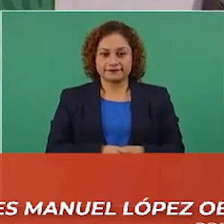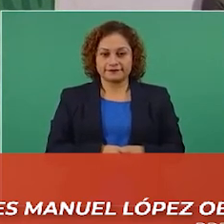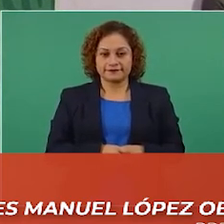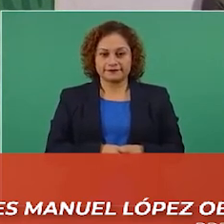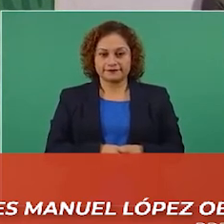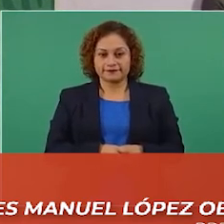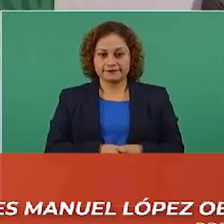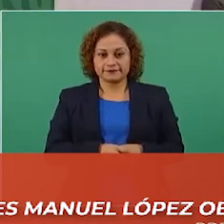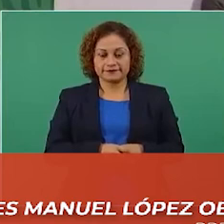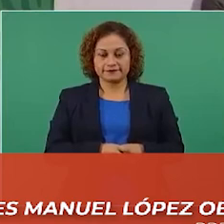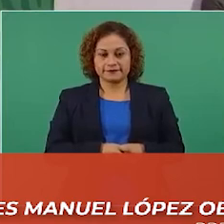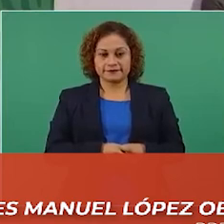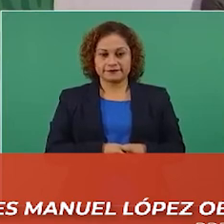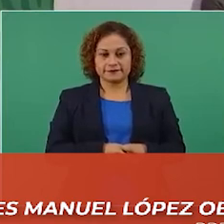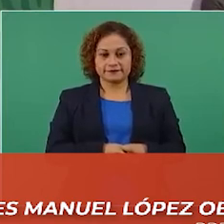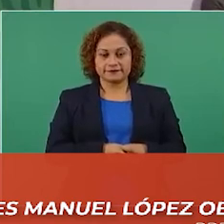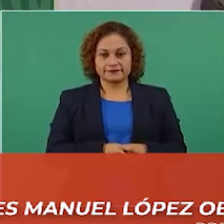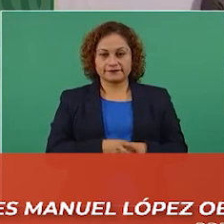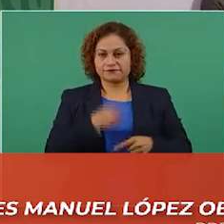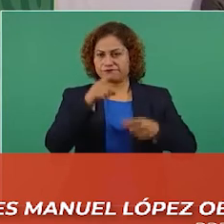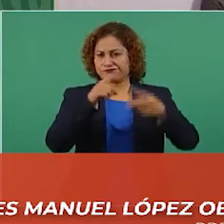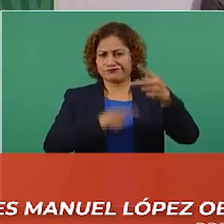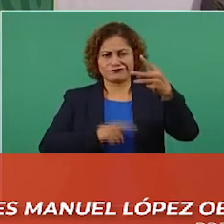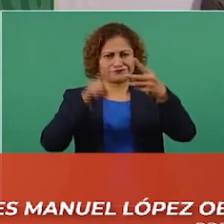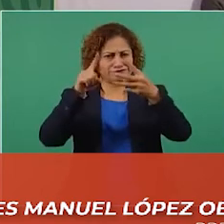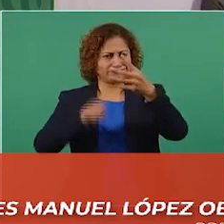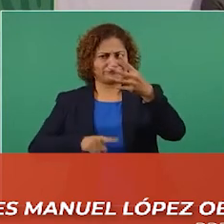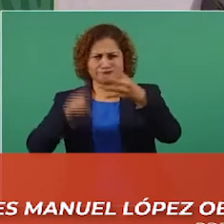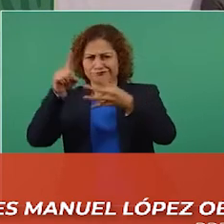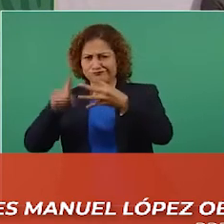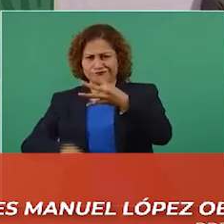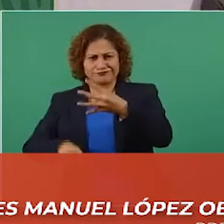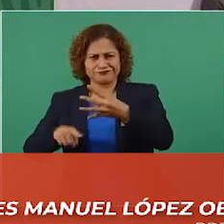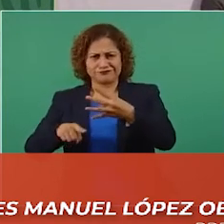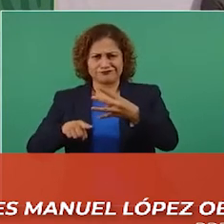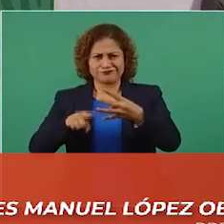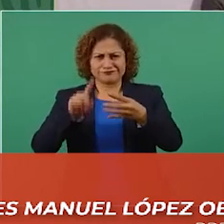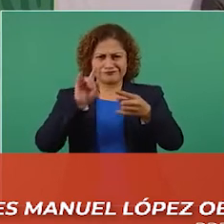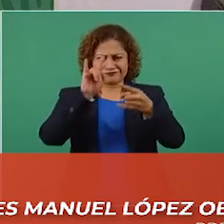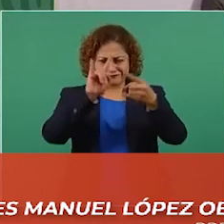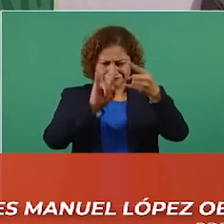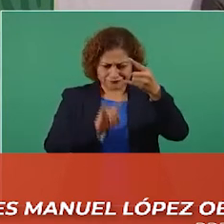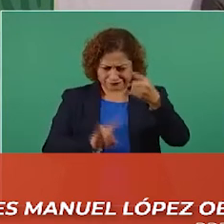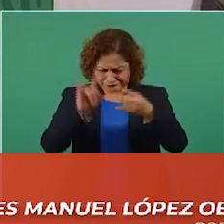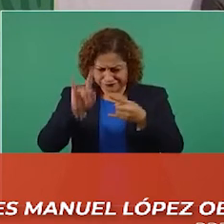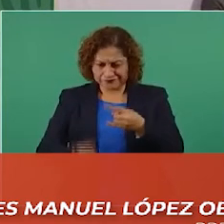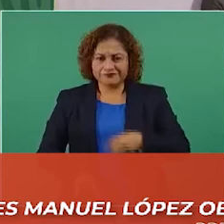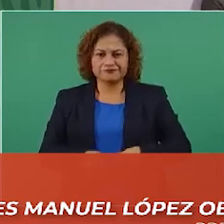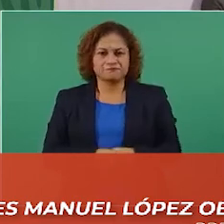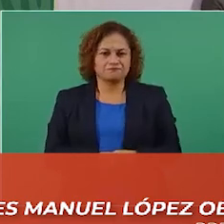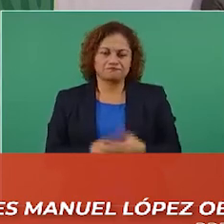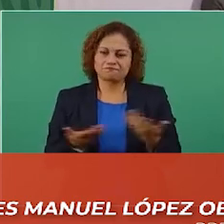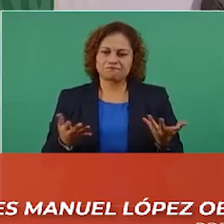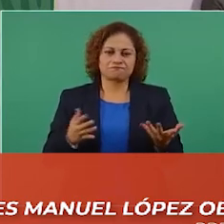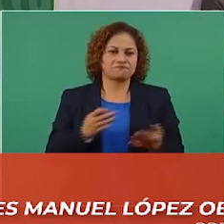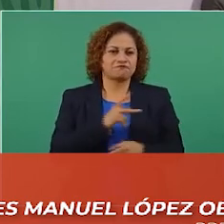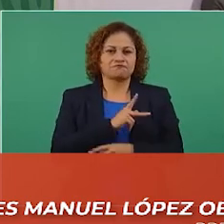también todos todos no hay